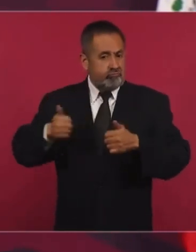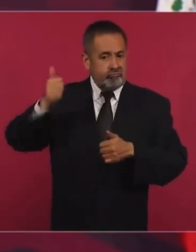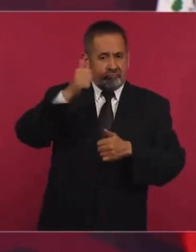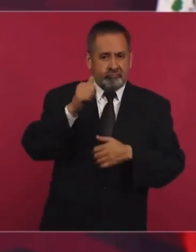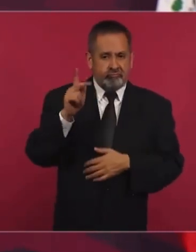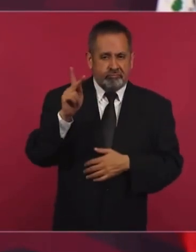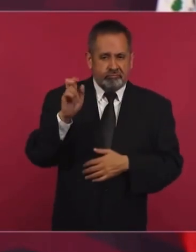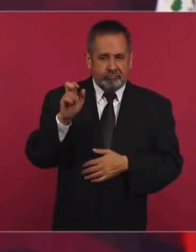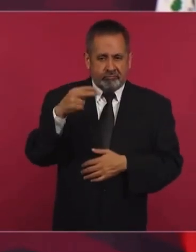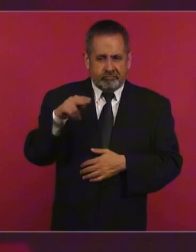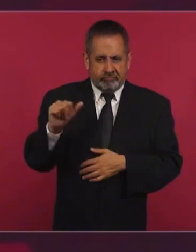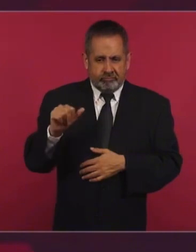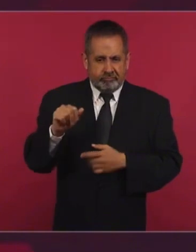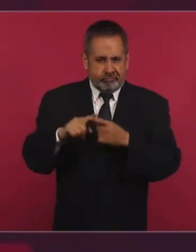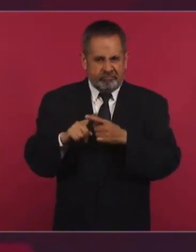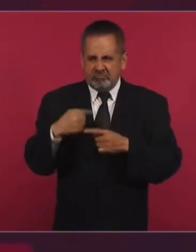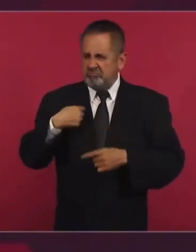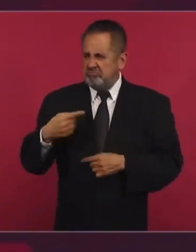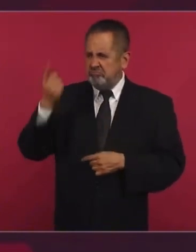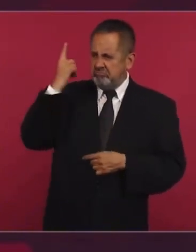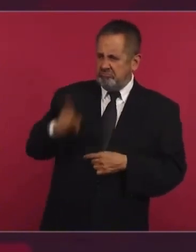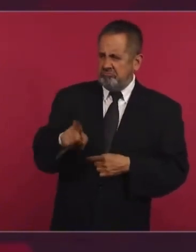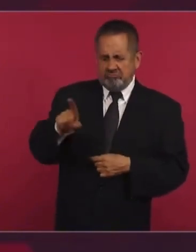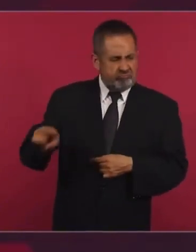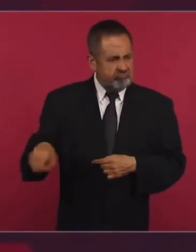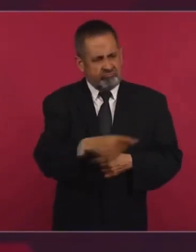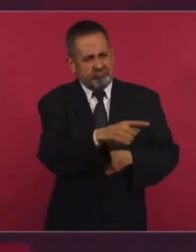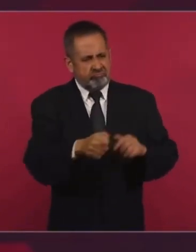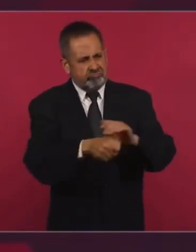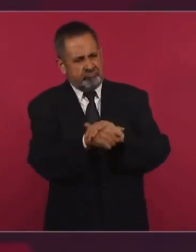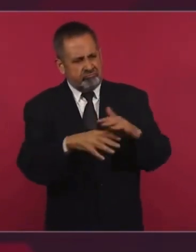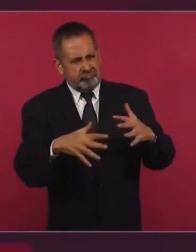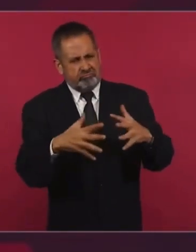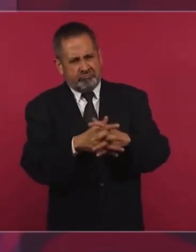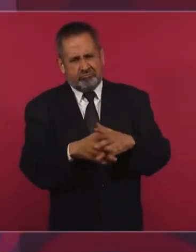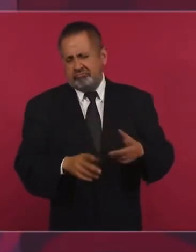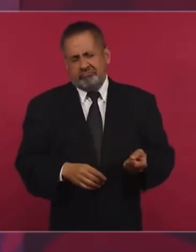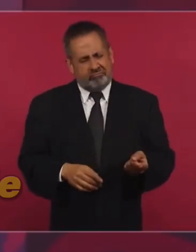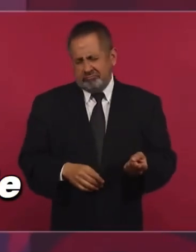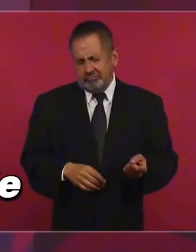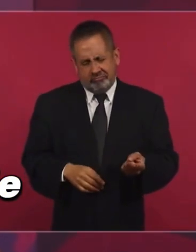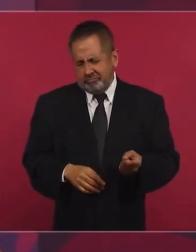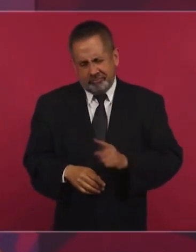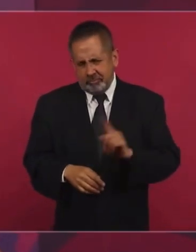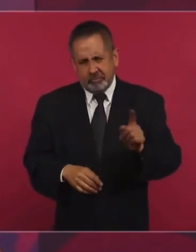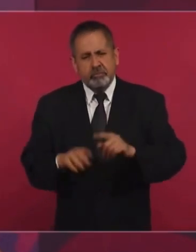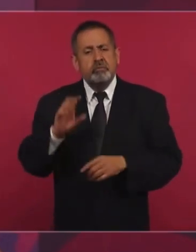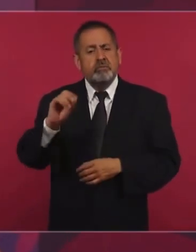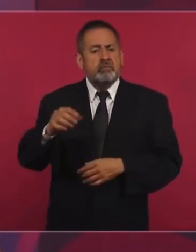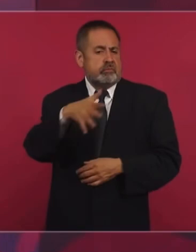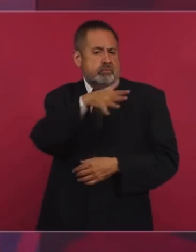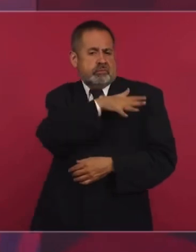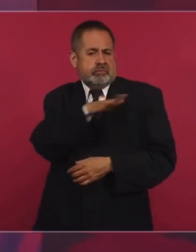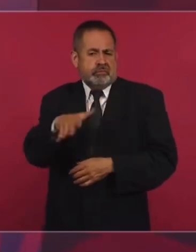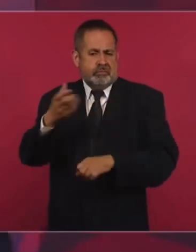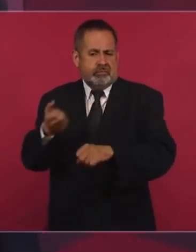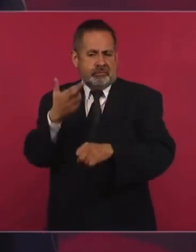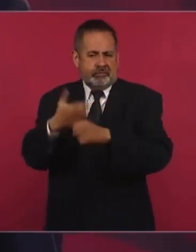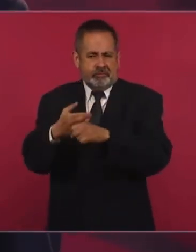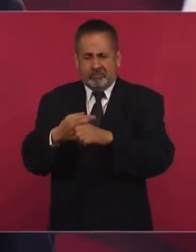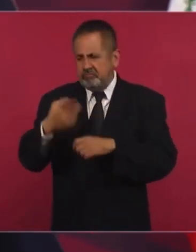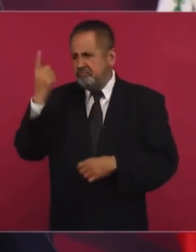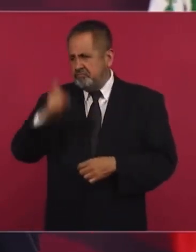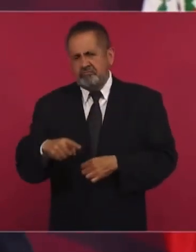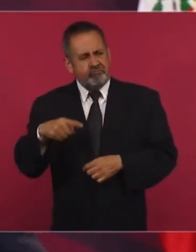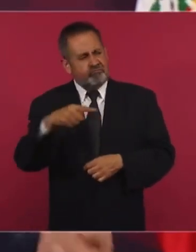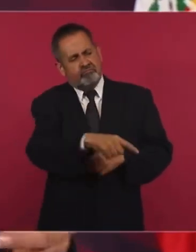Peña hubiese ordenado o el general secretario de entonces la desaparición de los